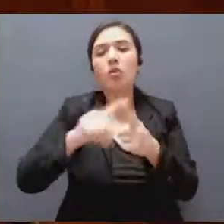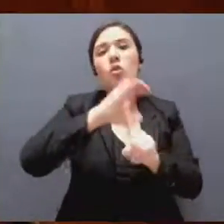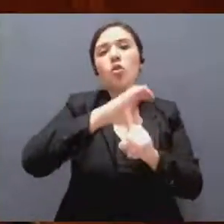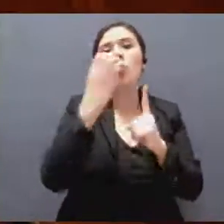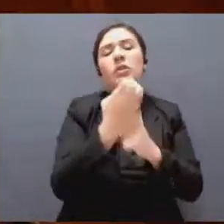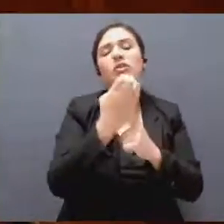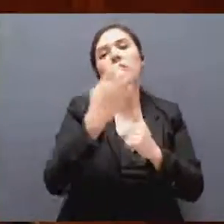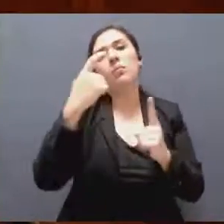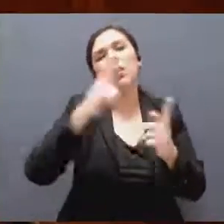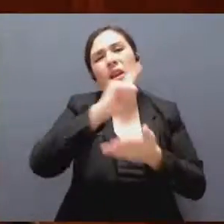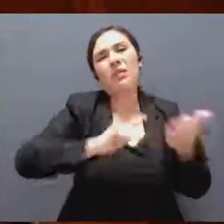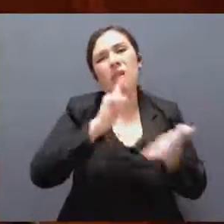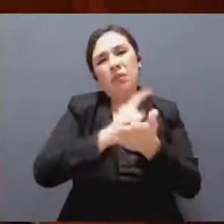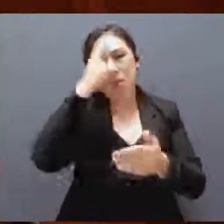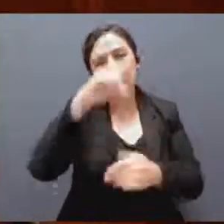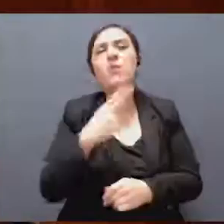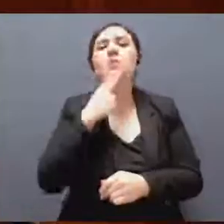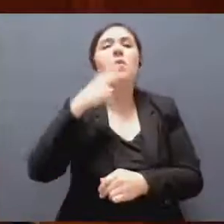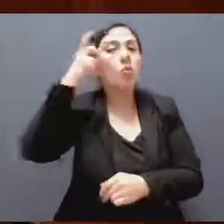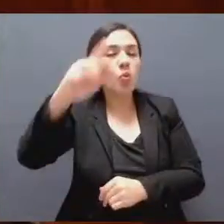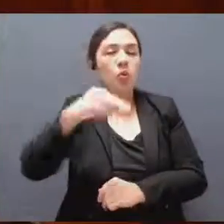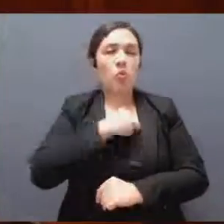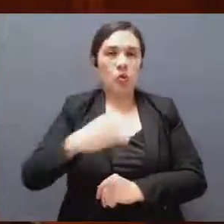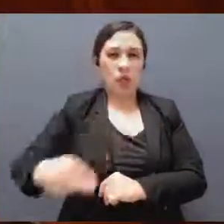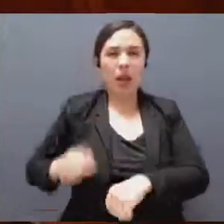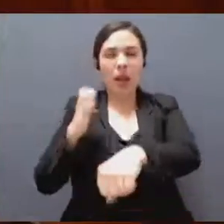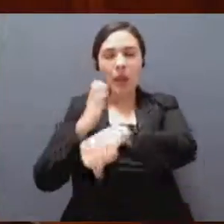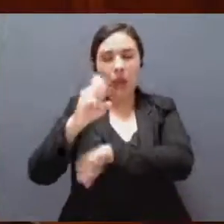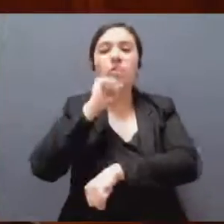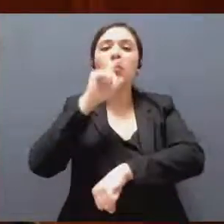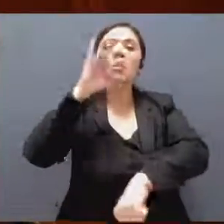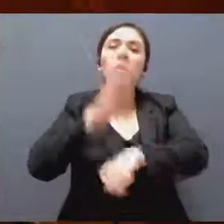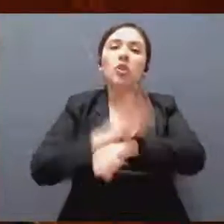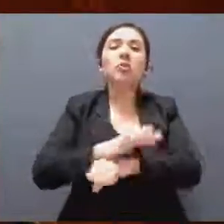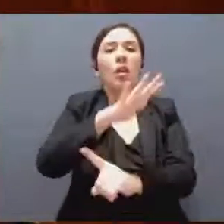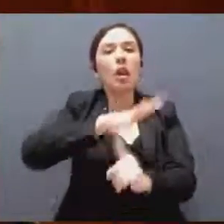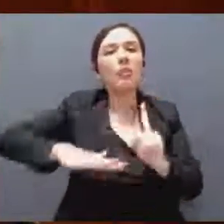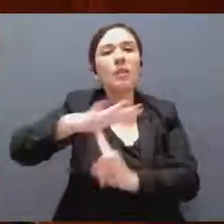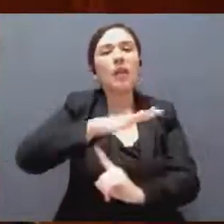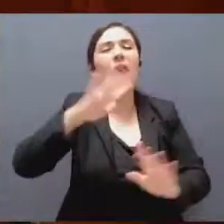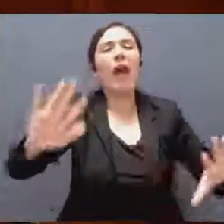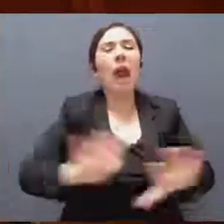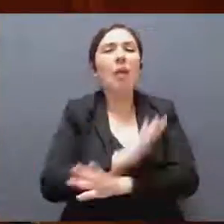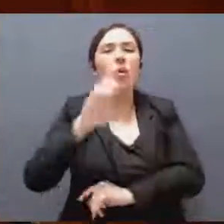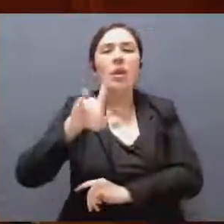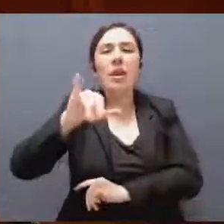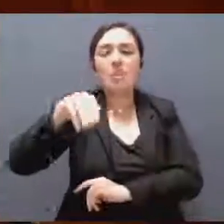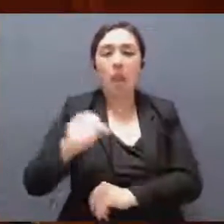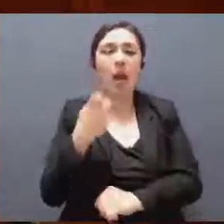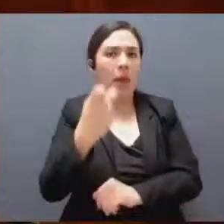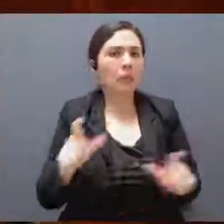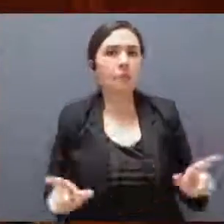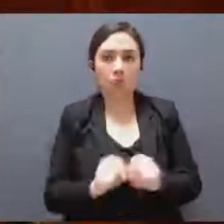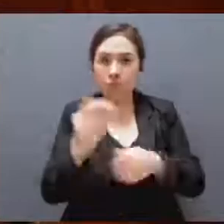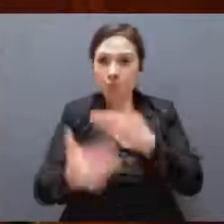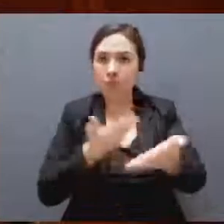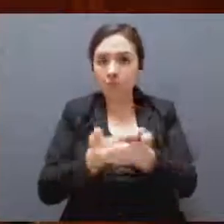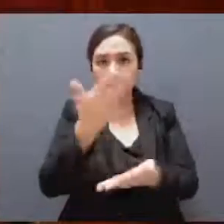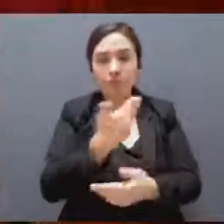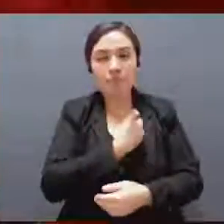patrimonio estatal y municipal, y de protección ambiental y cambio climático. Es cuanto, diputado presidente.